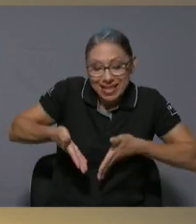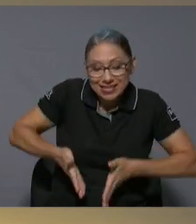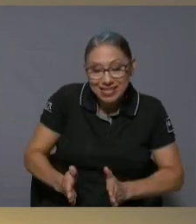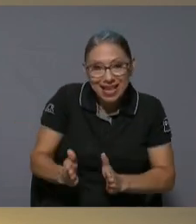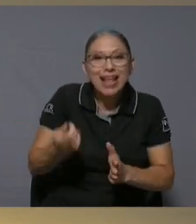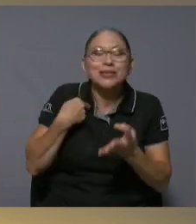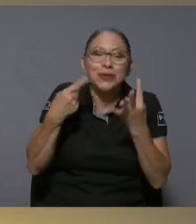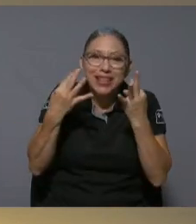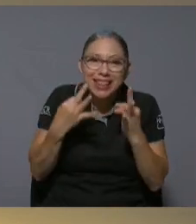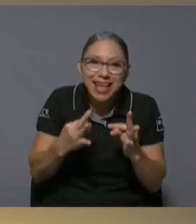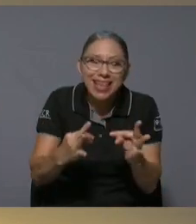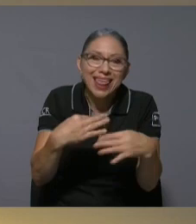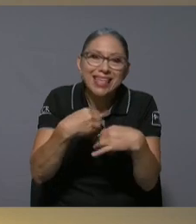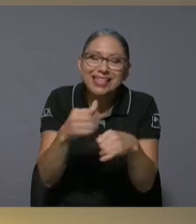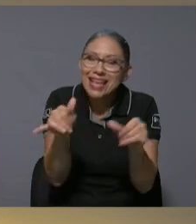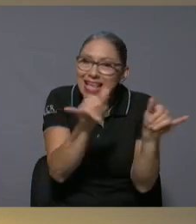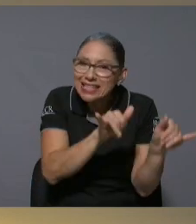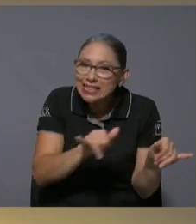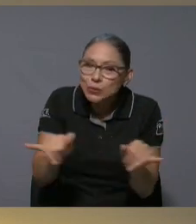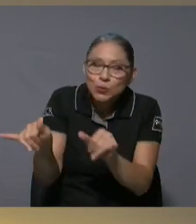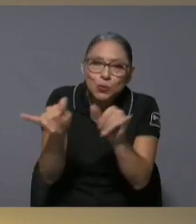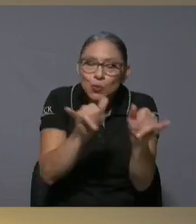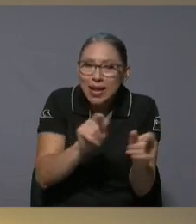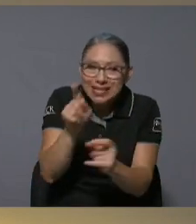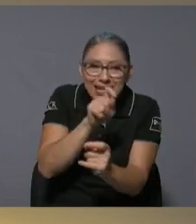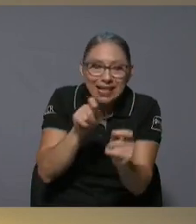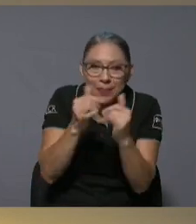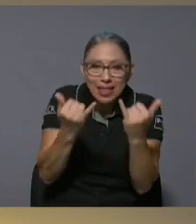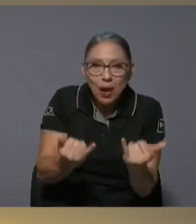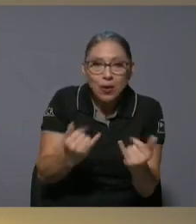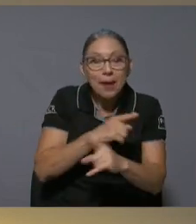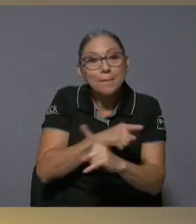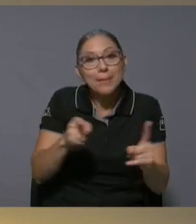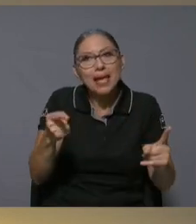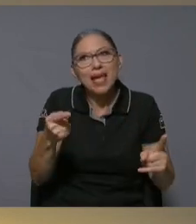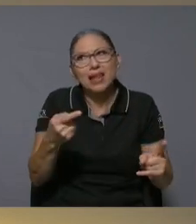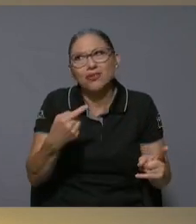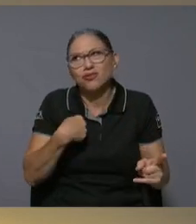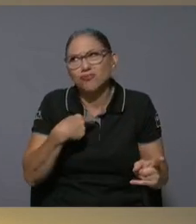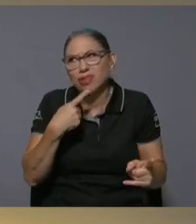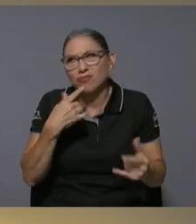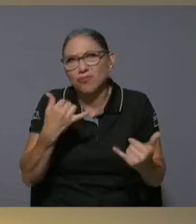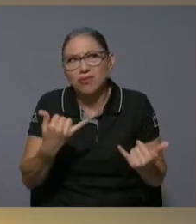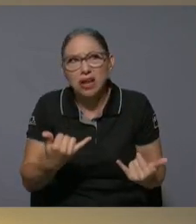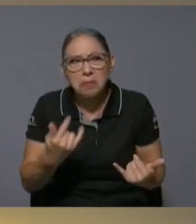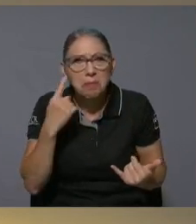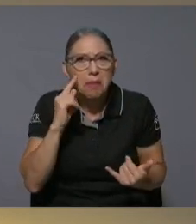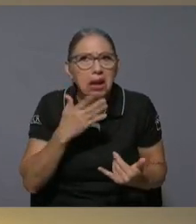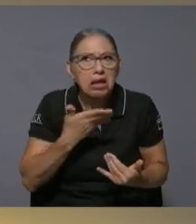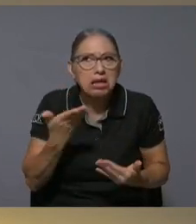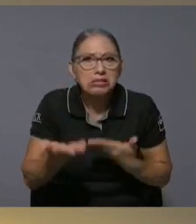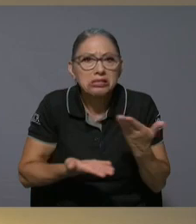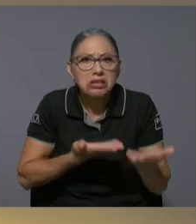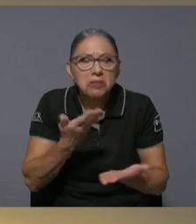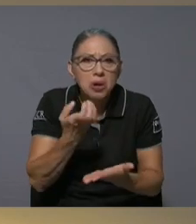pero eso dicho una de las cosas que a estas edades me queda bueno y para qué sirve la economía o los economistas bueno don Federico si